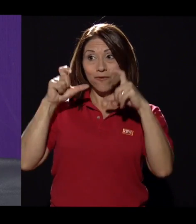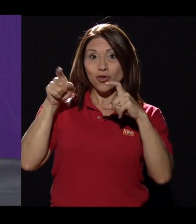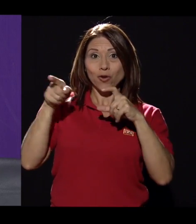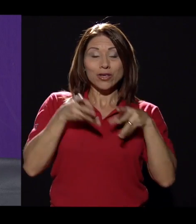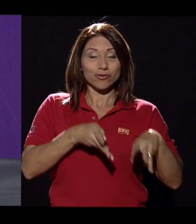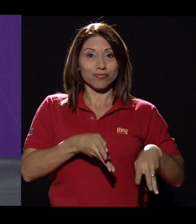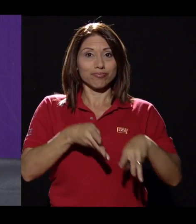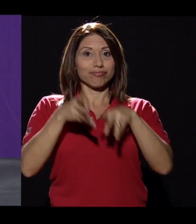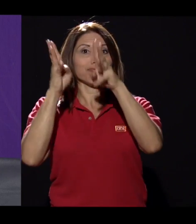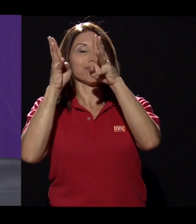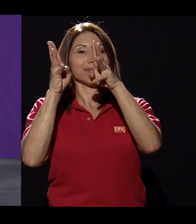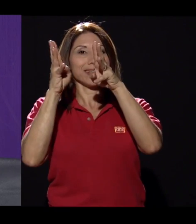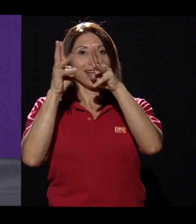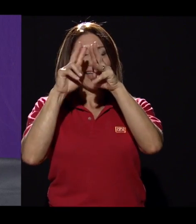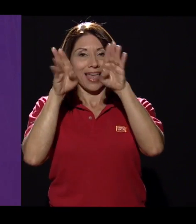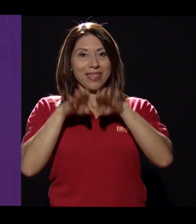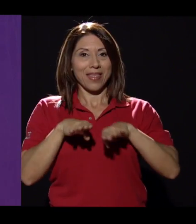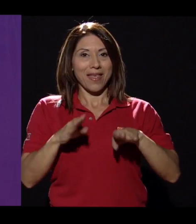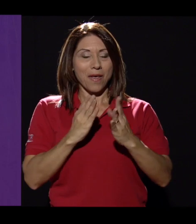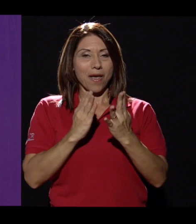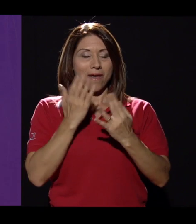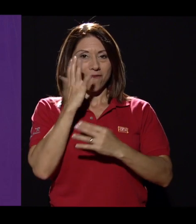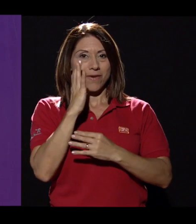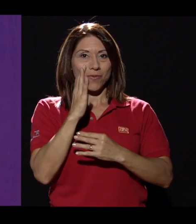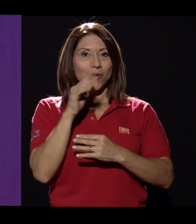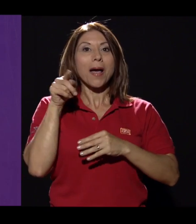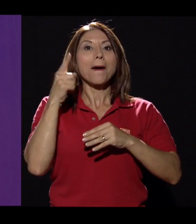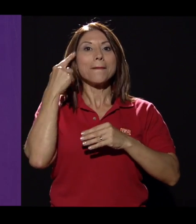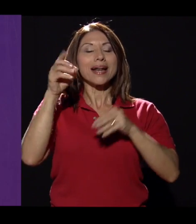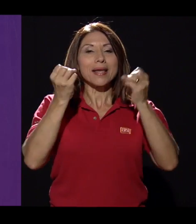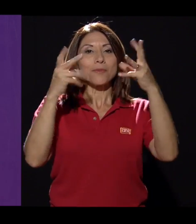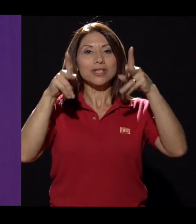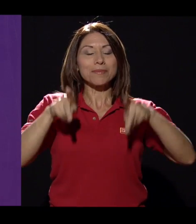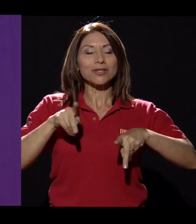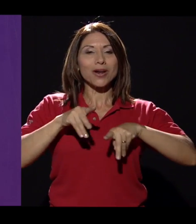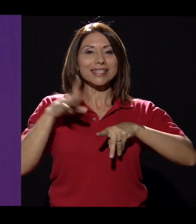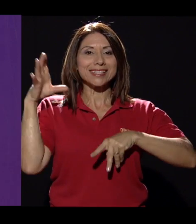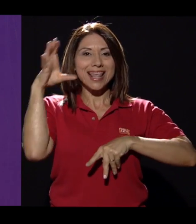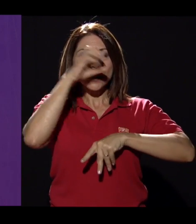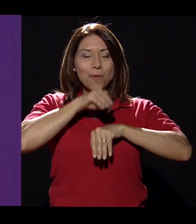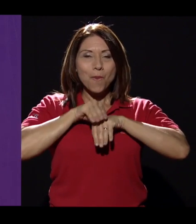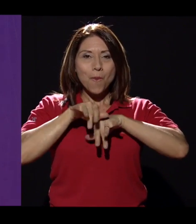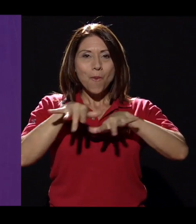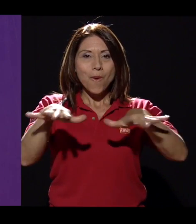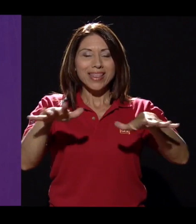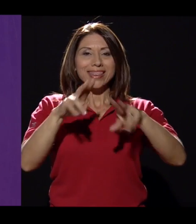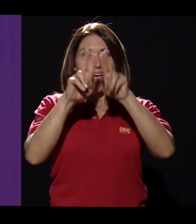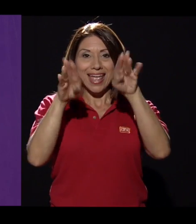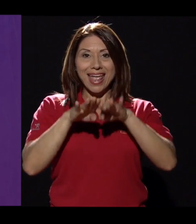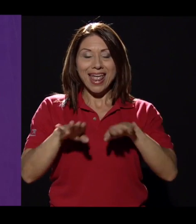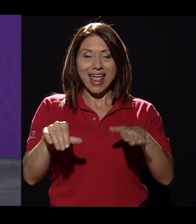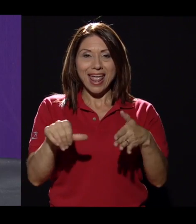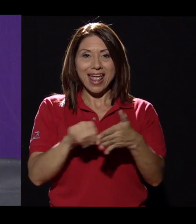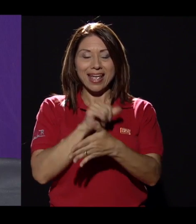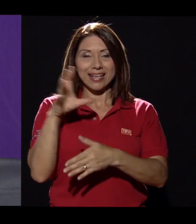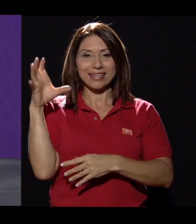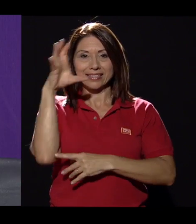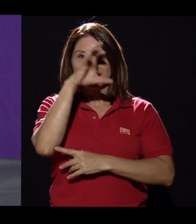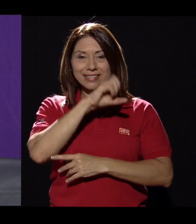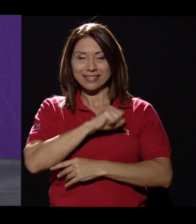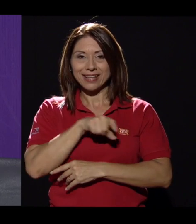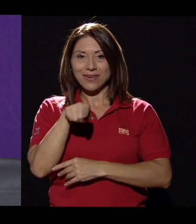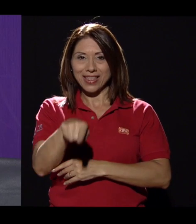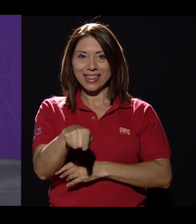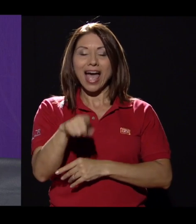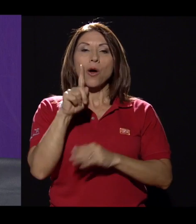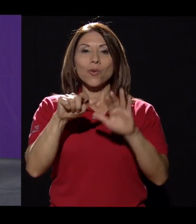llegar a mucha gente. ¿Cuál es la idea? Bueno, que la gente sepa que hay en redes sociales, en páginas web, una asociación